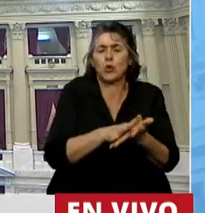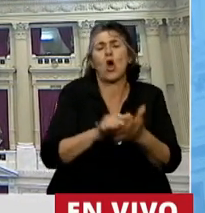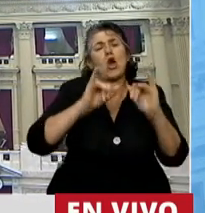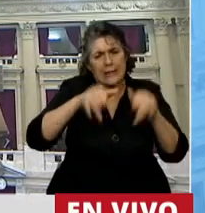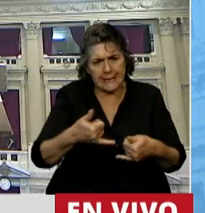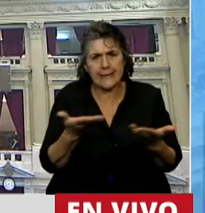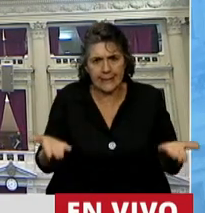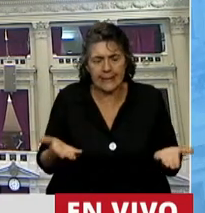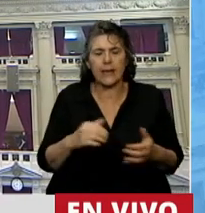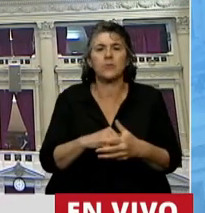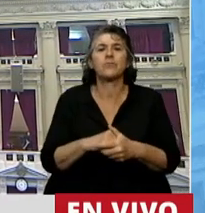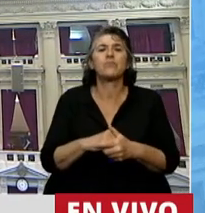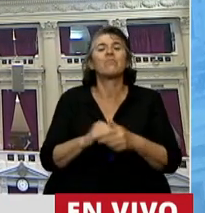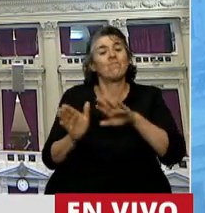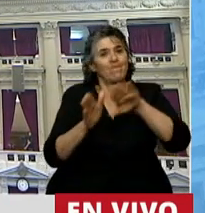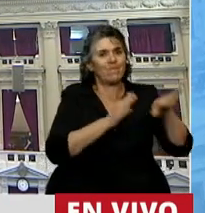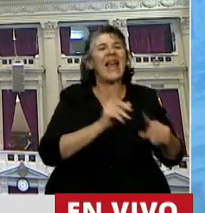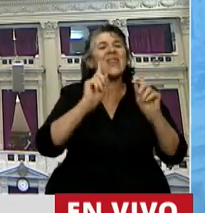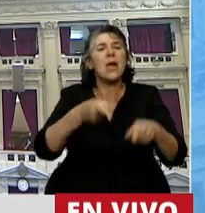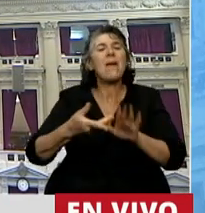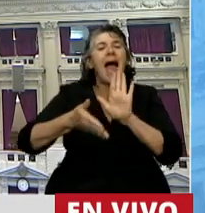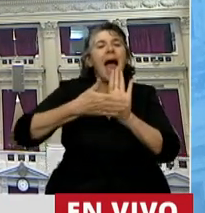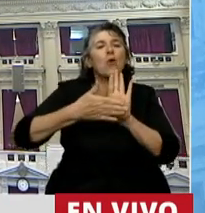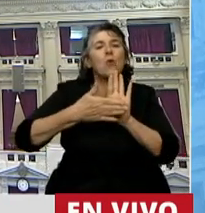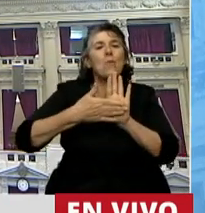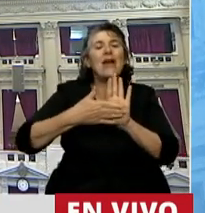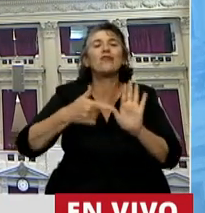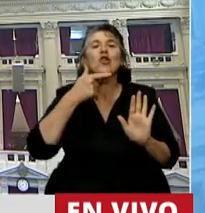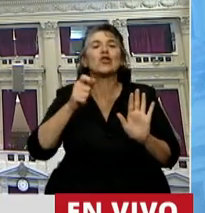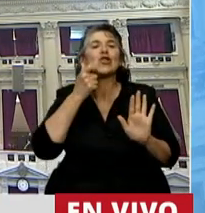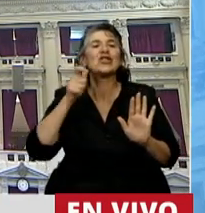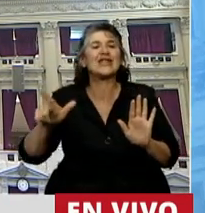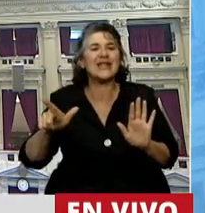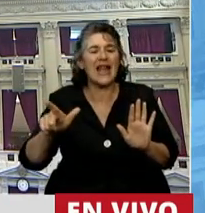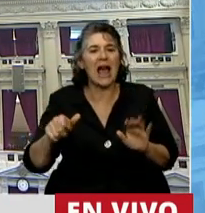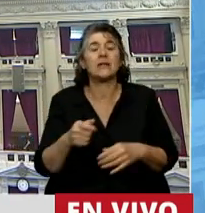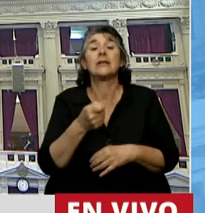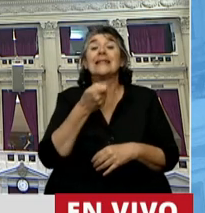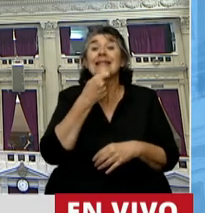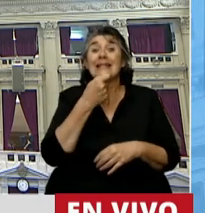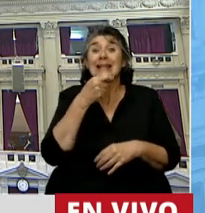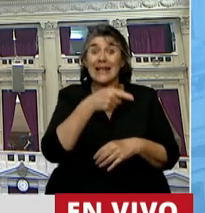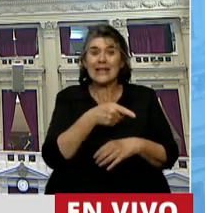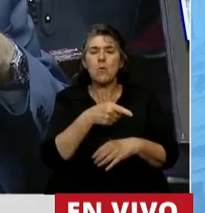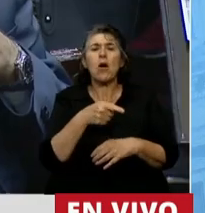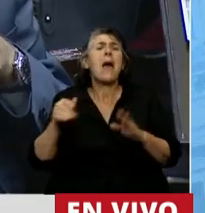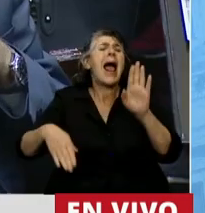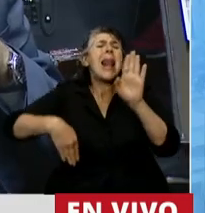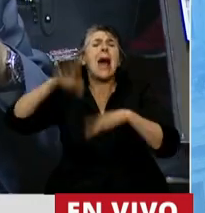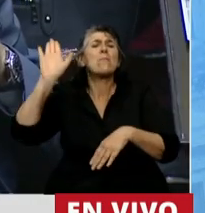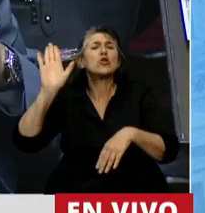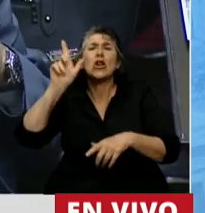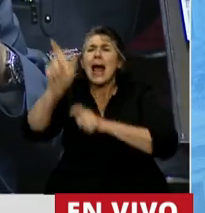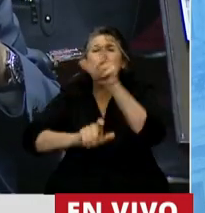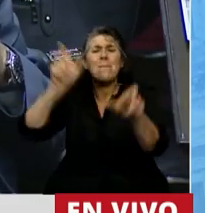Presidente. Quiero decir también que avanzar en la legalización del aborto es ir en contra de la opinión mayoritaria de los